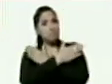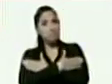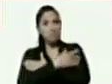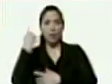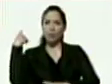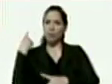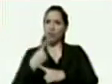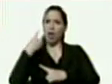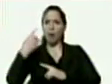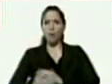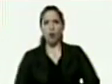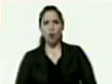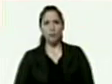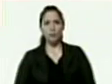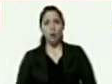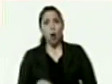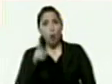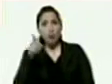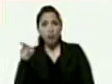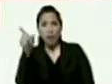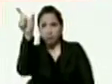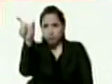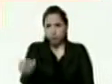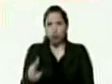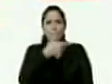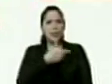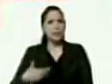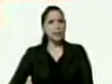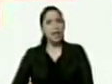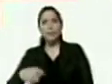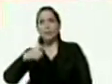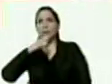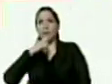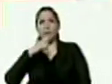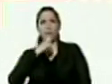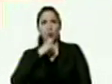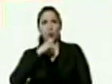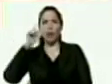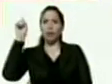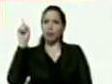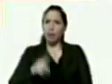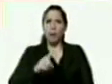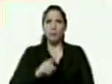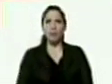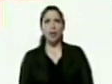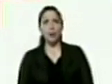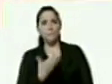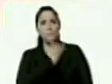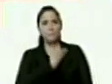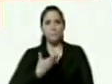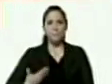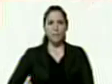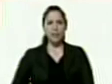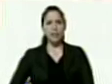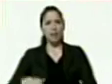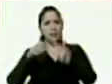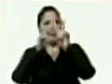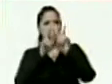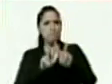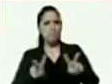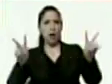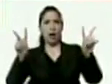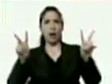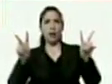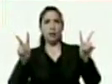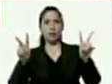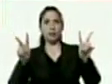porque este ha sido el presidente de las dificultades pero también ha sido el presidente de la paz de la paz de